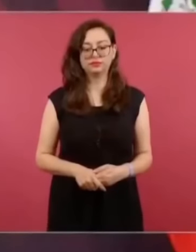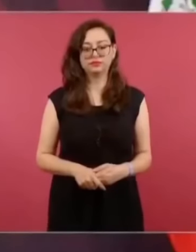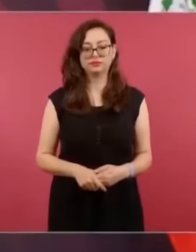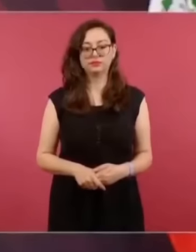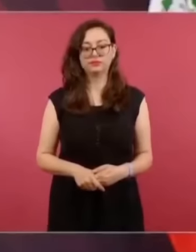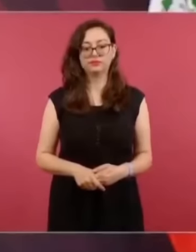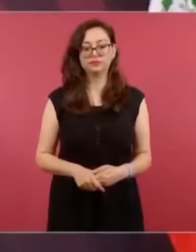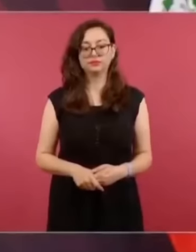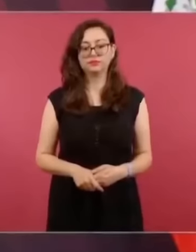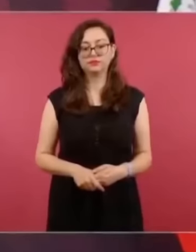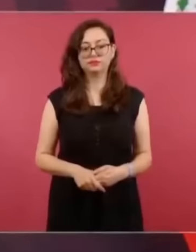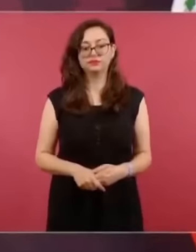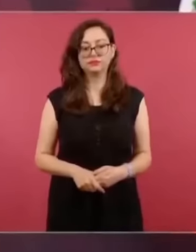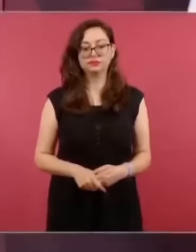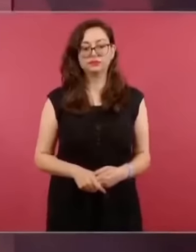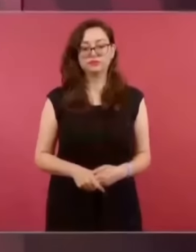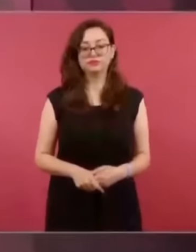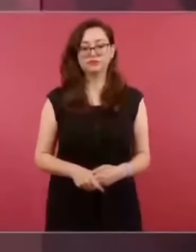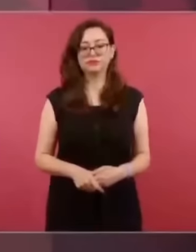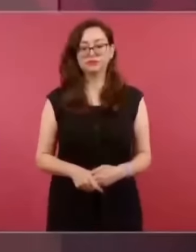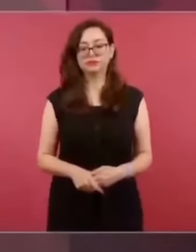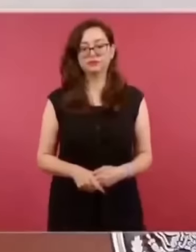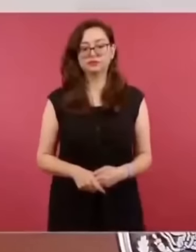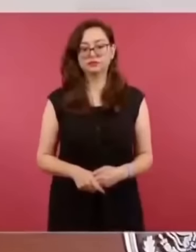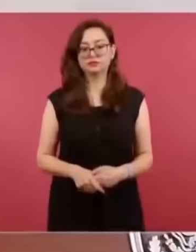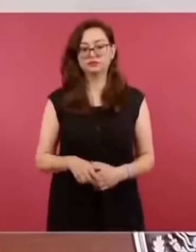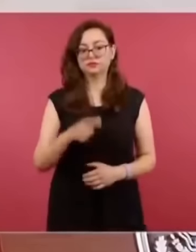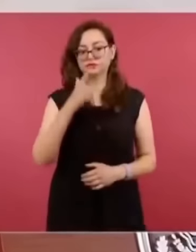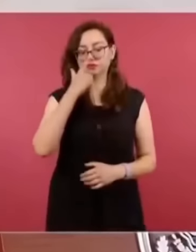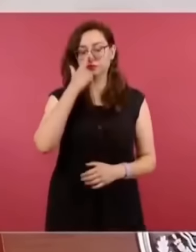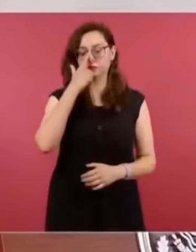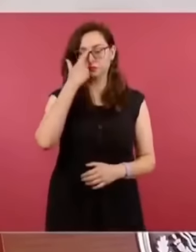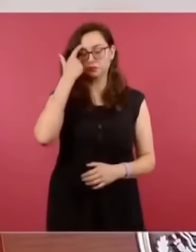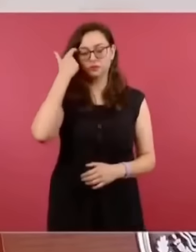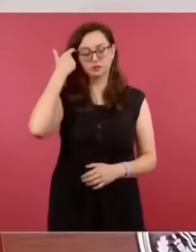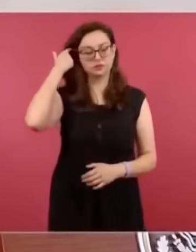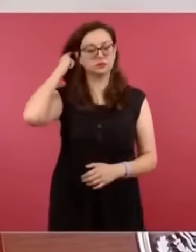no, es un tal por cual pero es nuestro